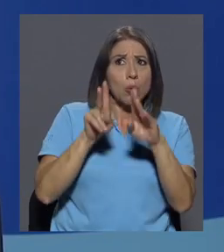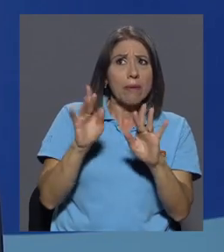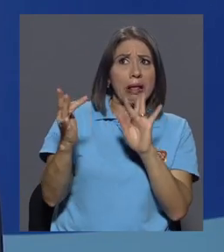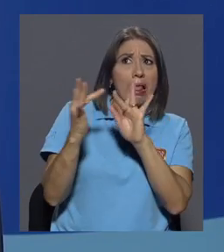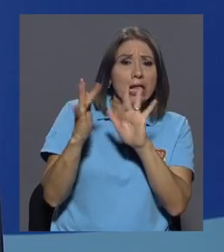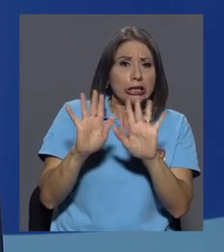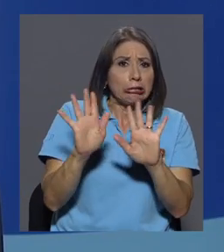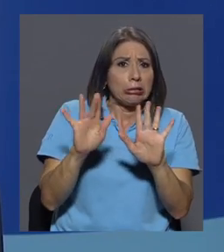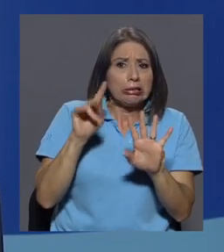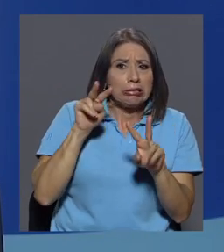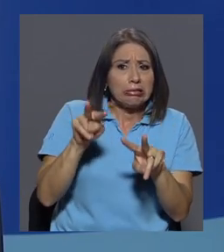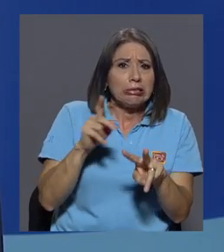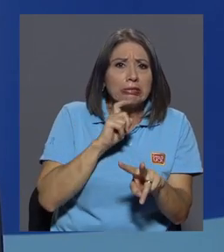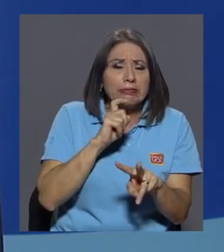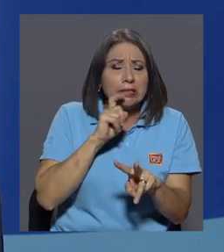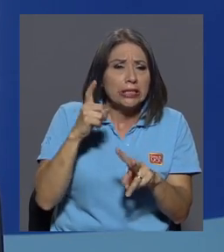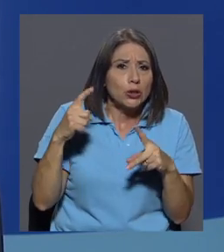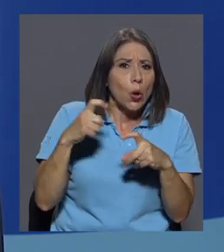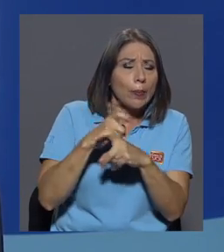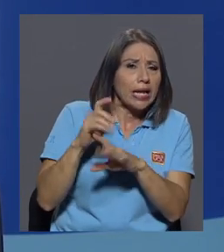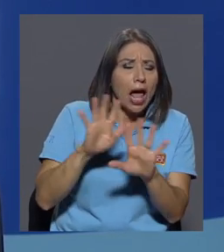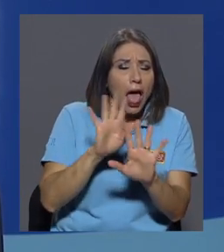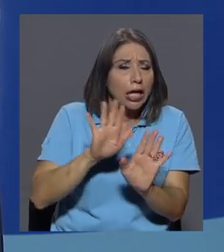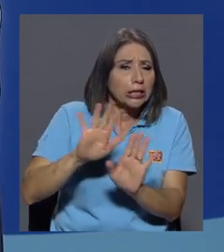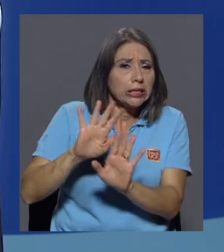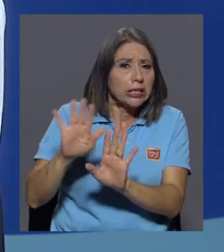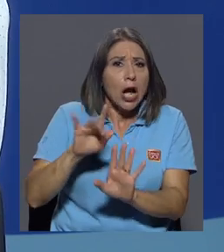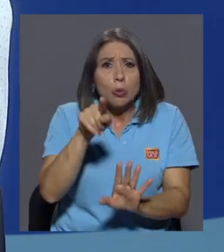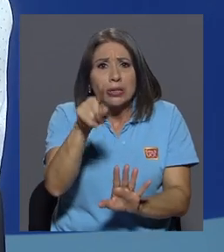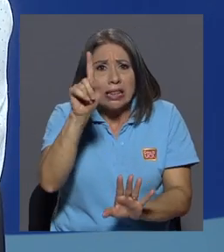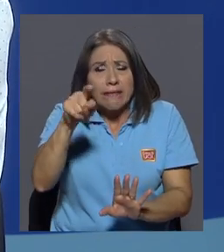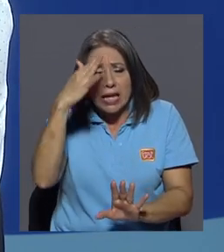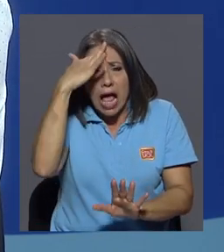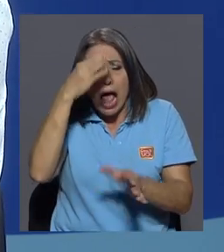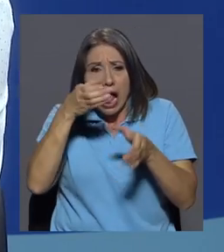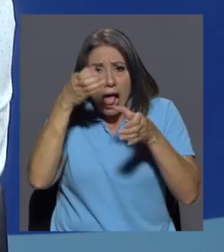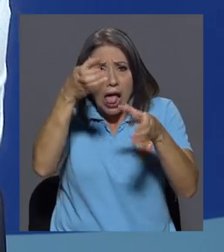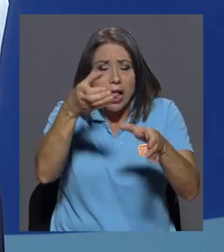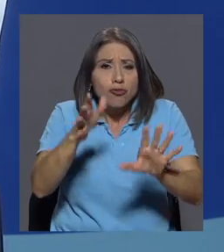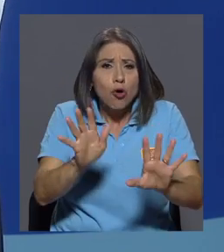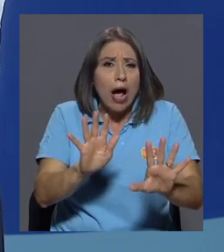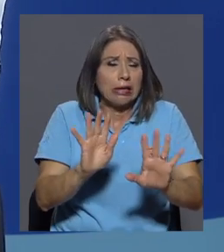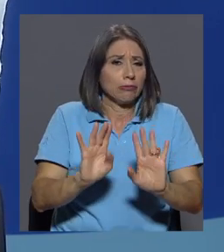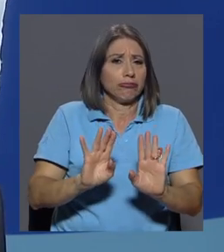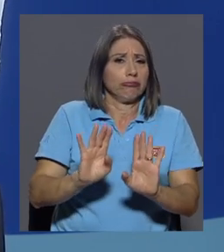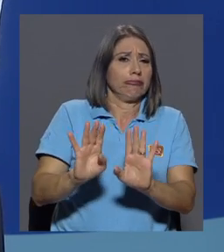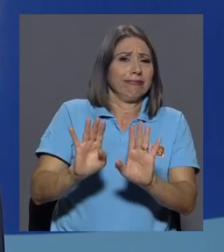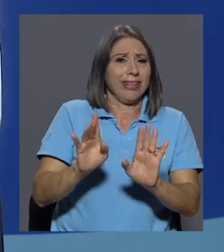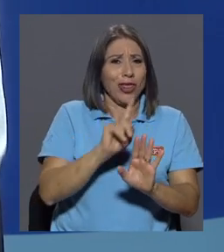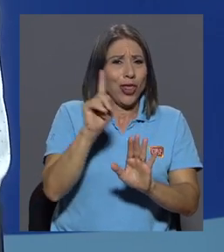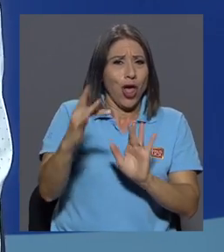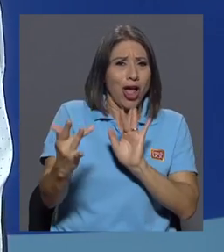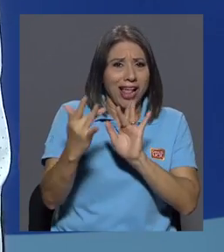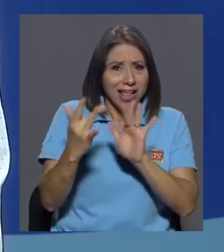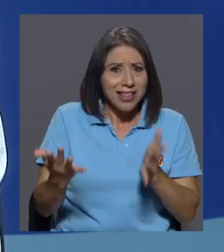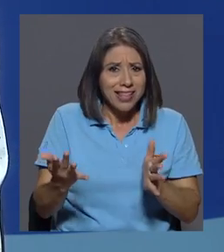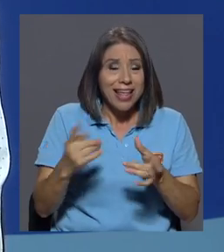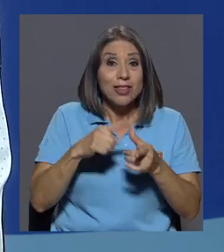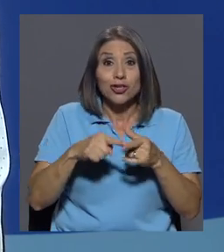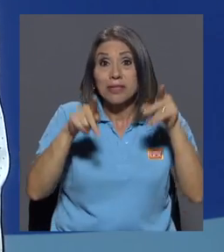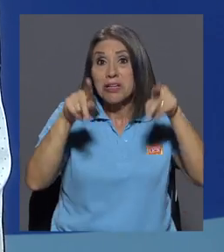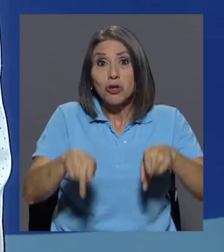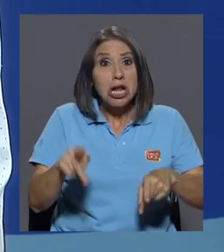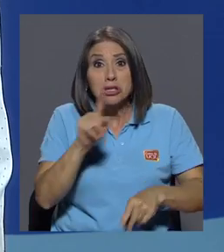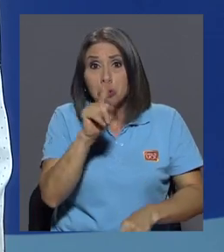piensan que es una cuestión extremadamente complicada y que tienes que tener un gran conocimiento digital y por eso no entran y pierden esa